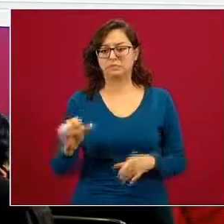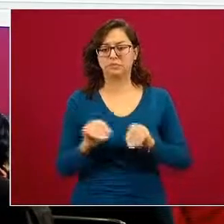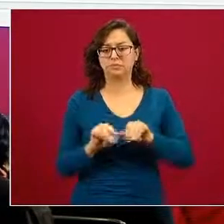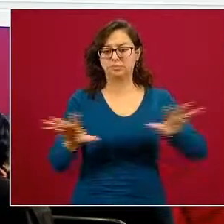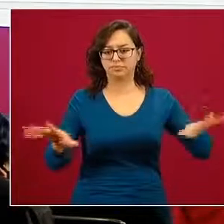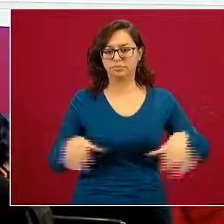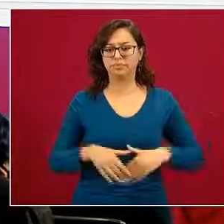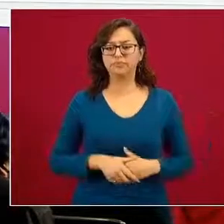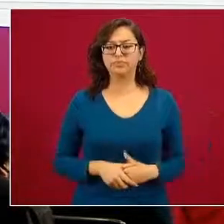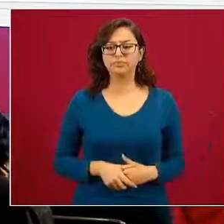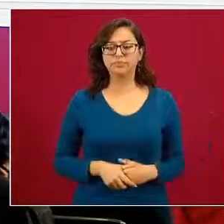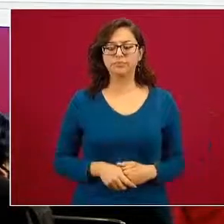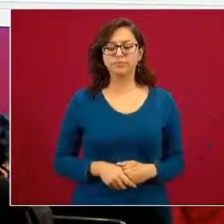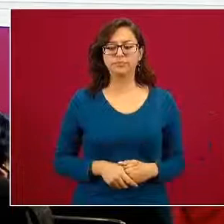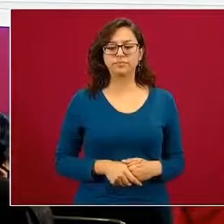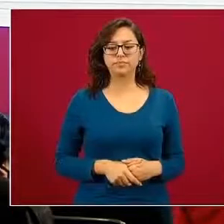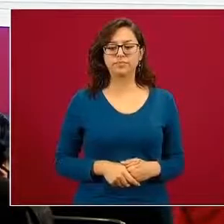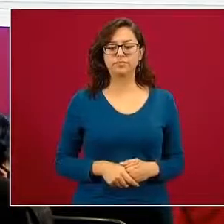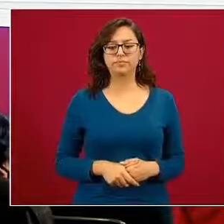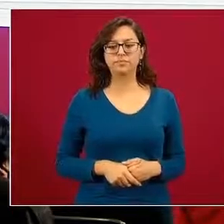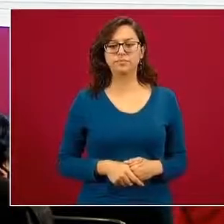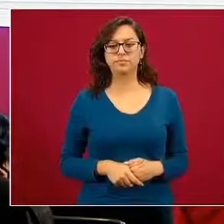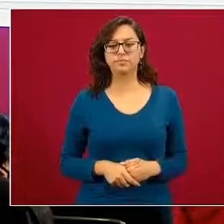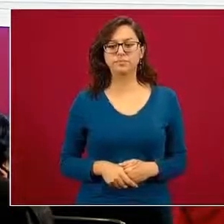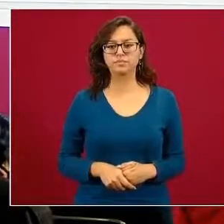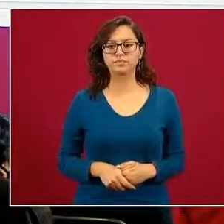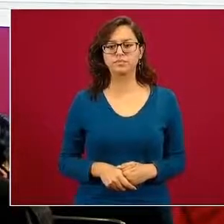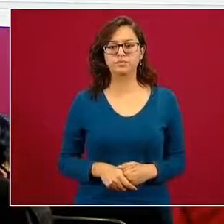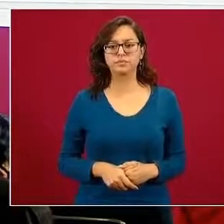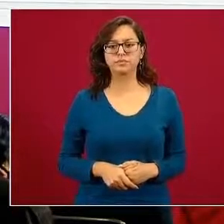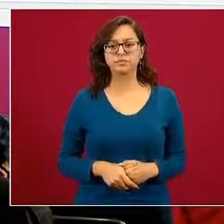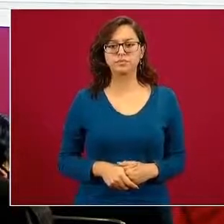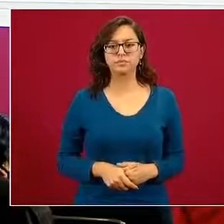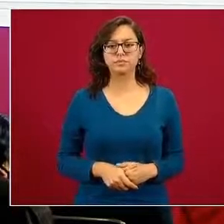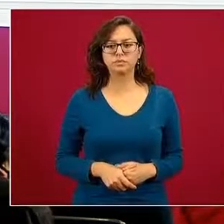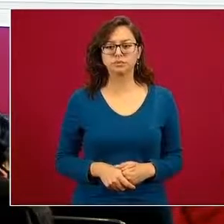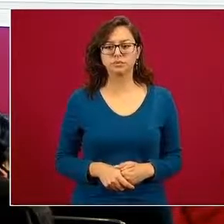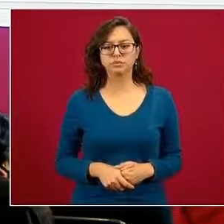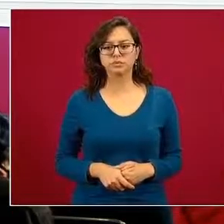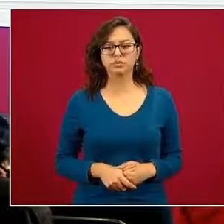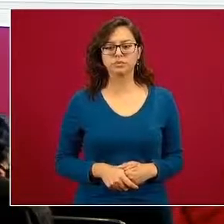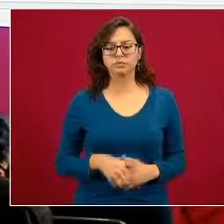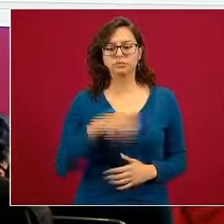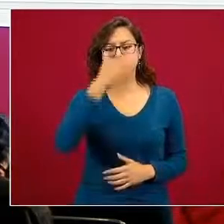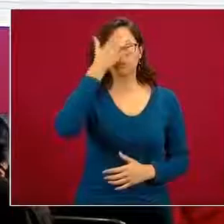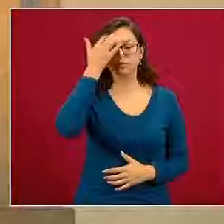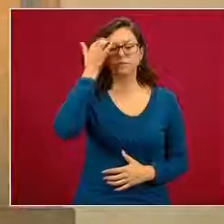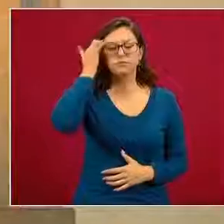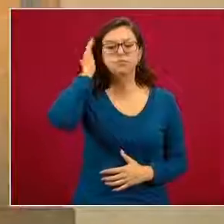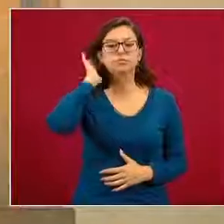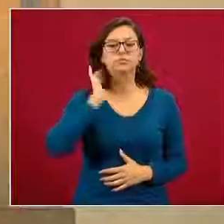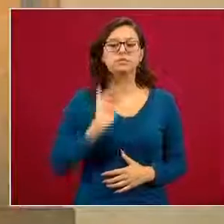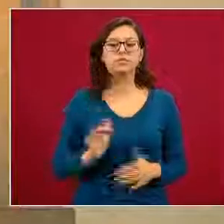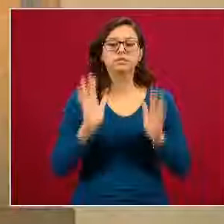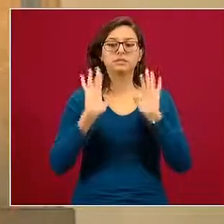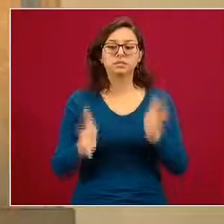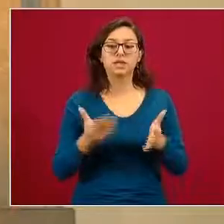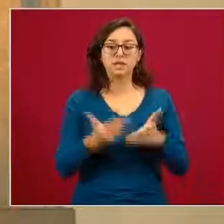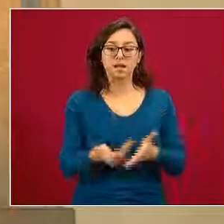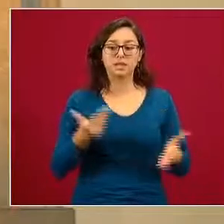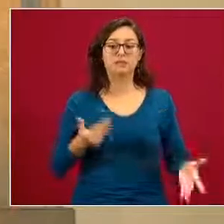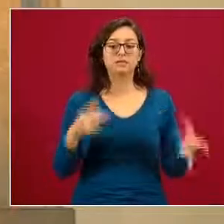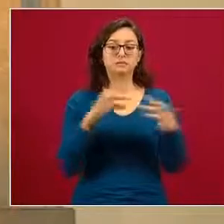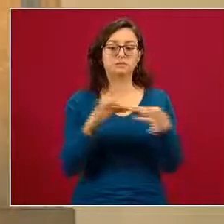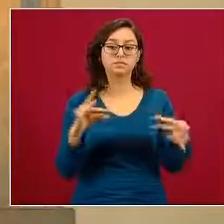por favor. Bueno, ya se mencionó, solo quería enfatizar el hecho de que es un problema de salud